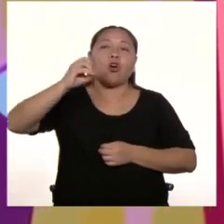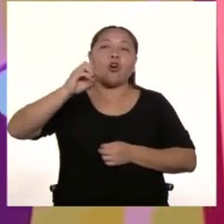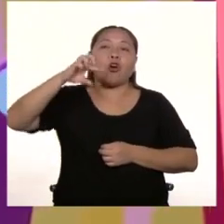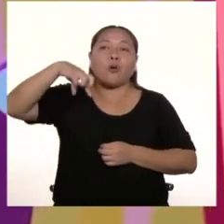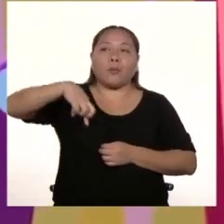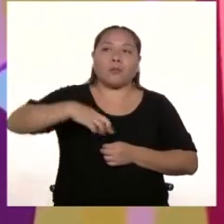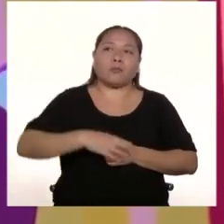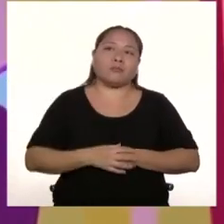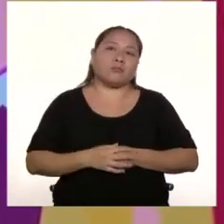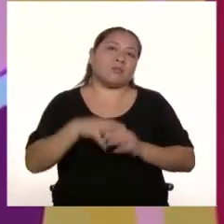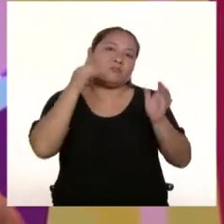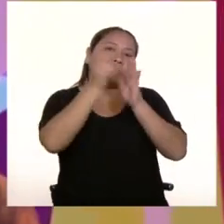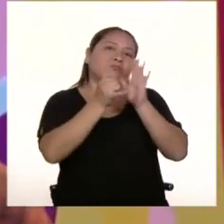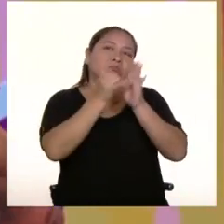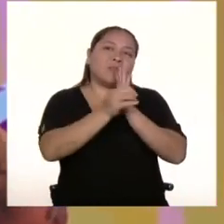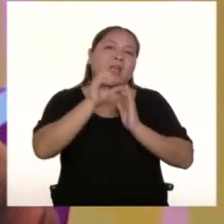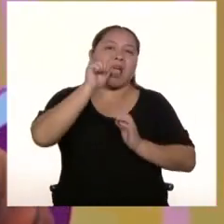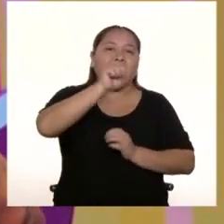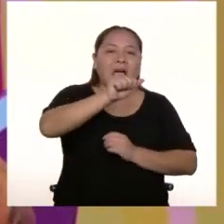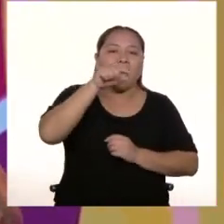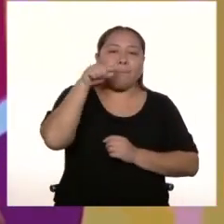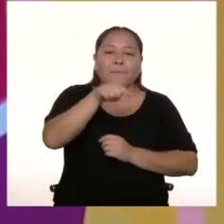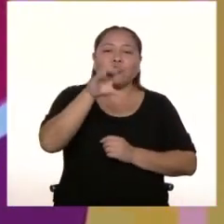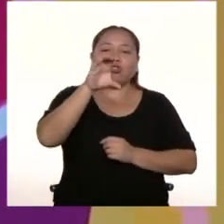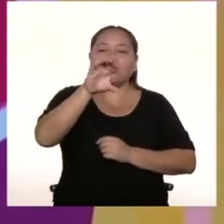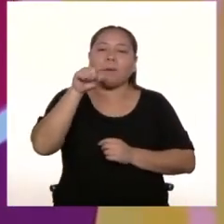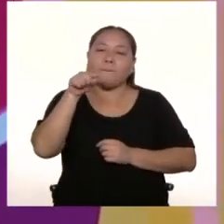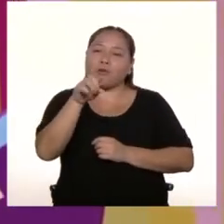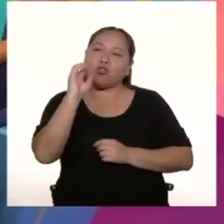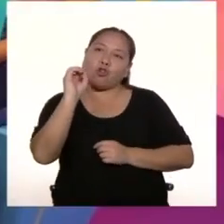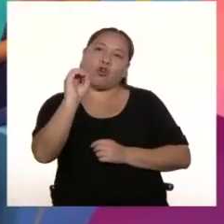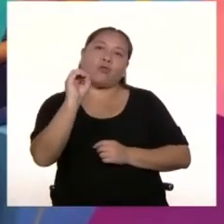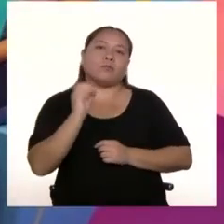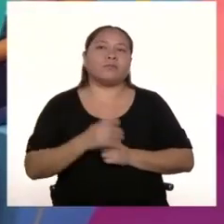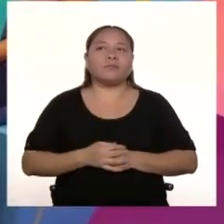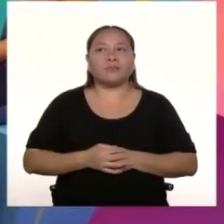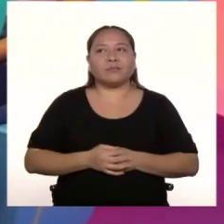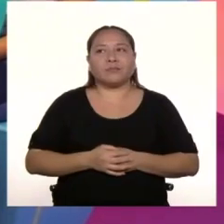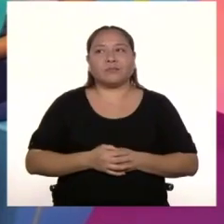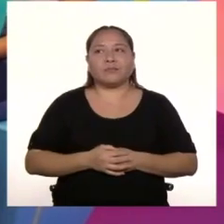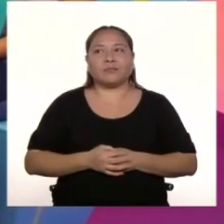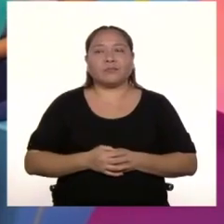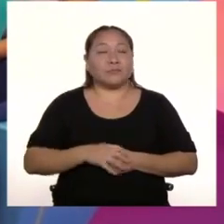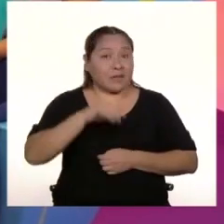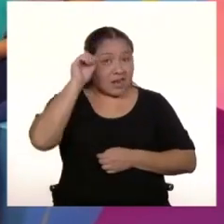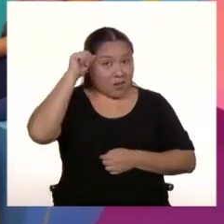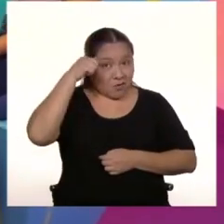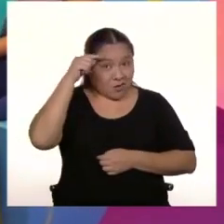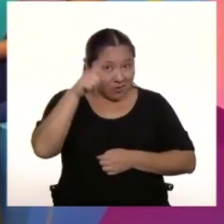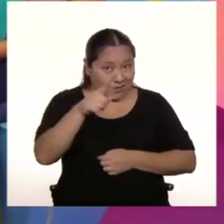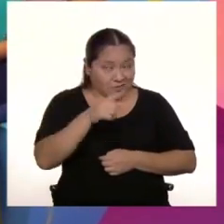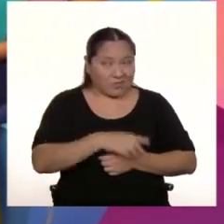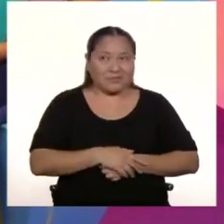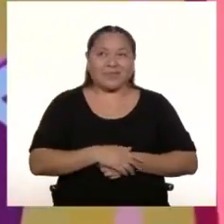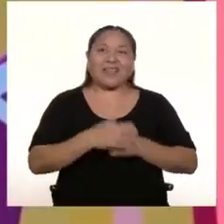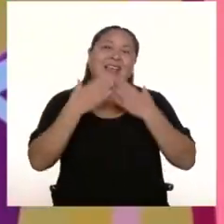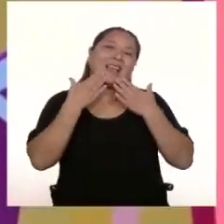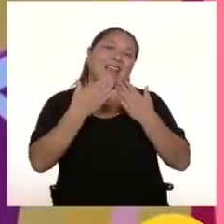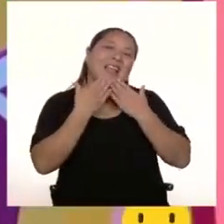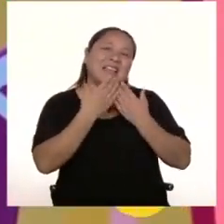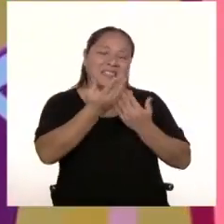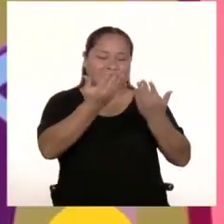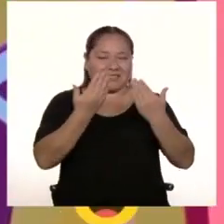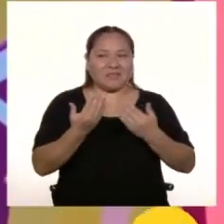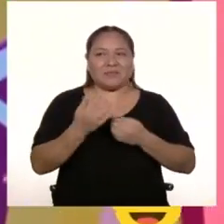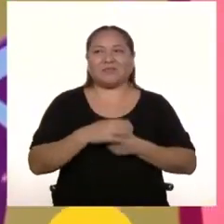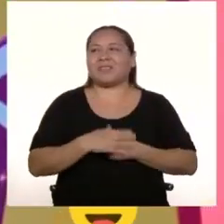Youtube Y en en esos lados Como Aco Pero se escribe A.C.O Por si acaso Recalcando Recalcando, sí Muchas gracias Por estar en día